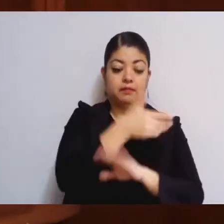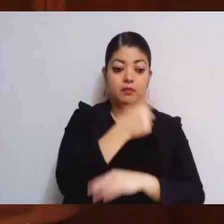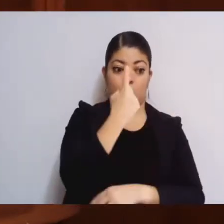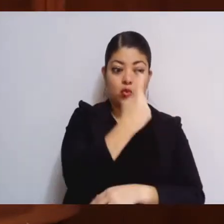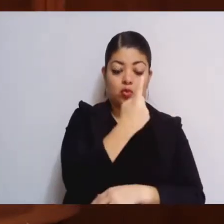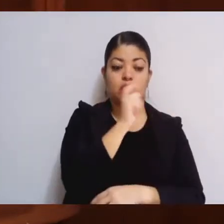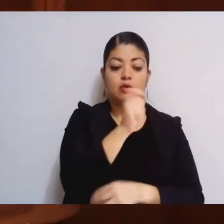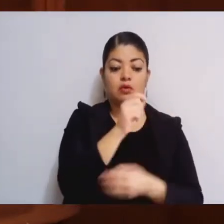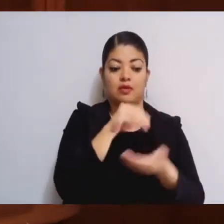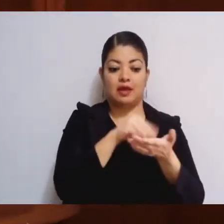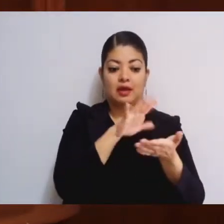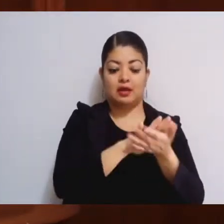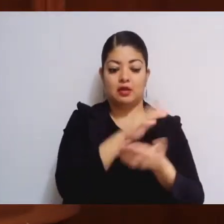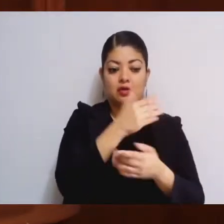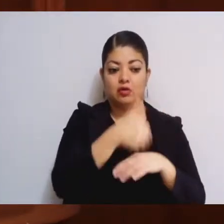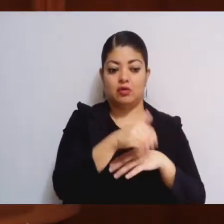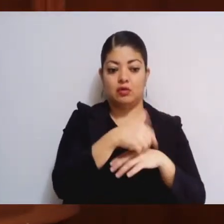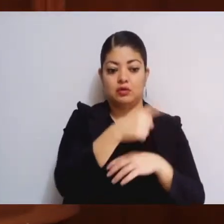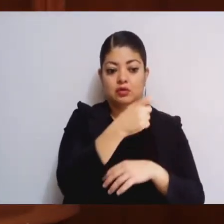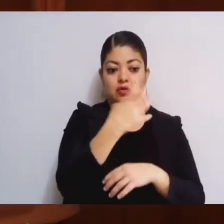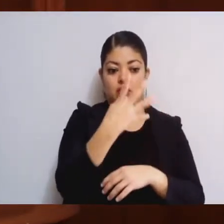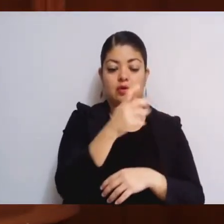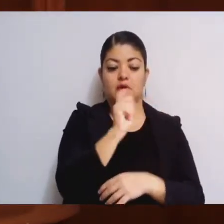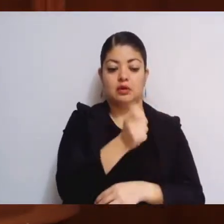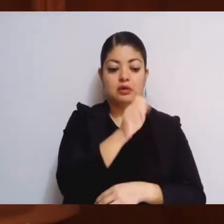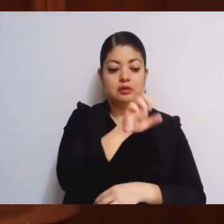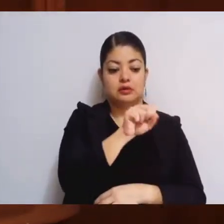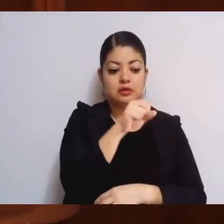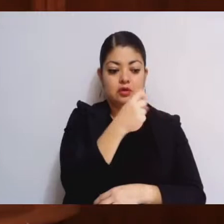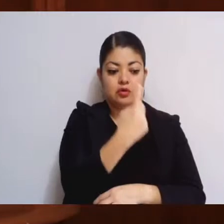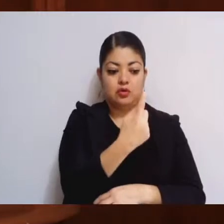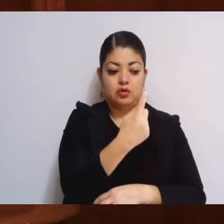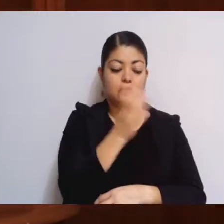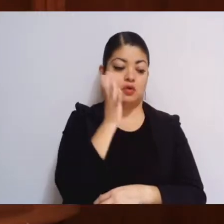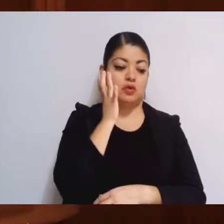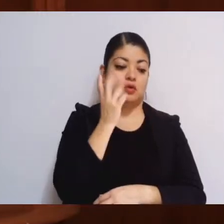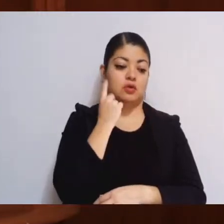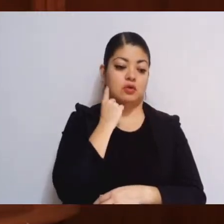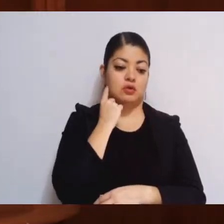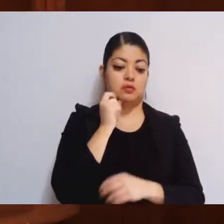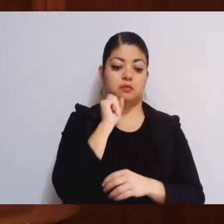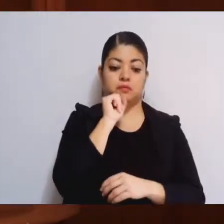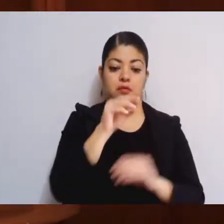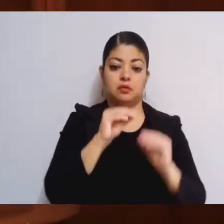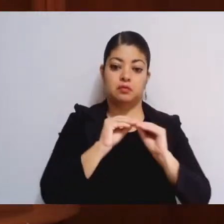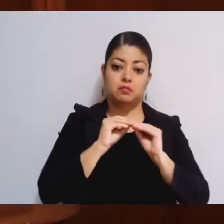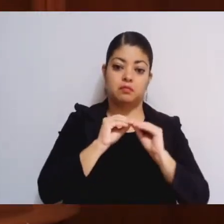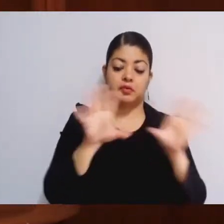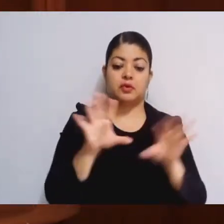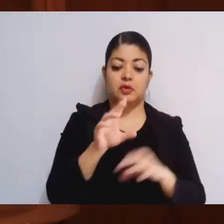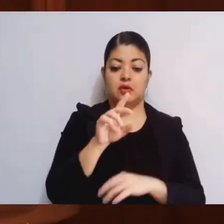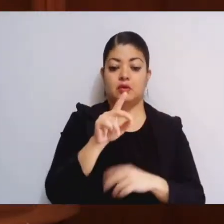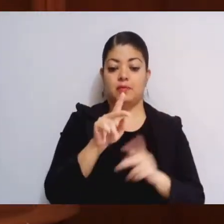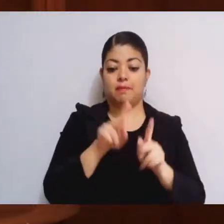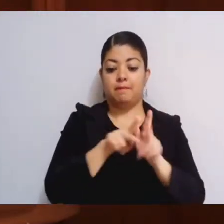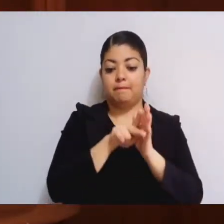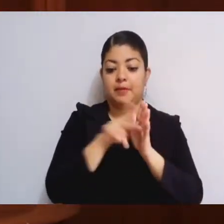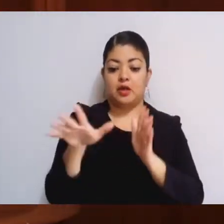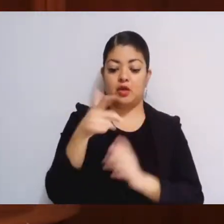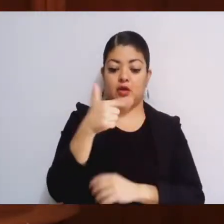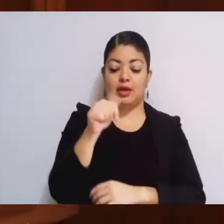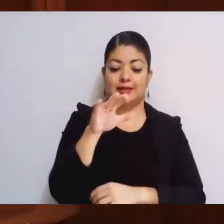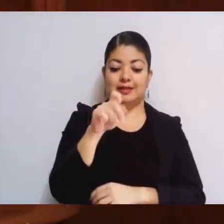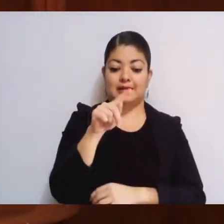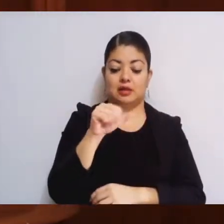104 de la sexagésima legislatura publicado en el periódico oficial Gaceta de Gobierno el 28 de